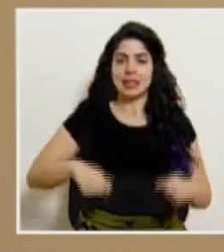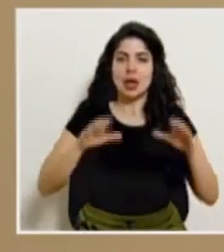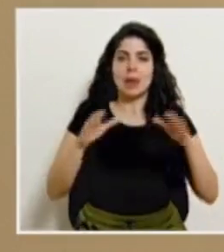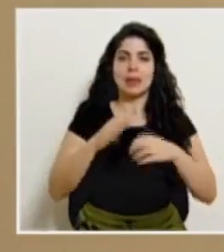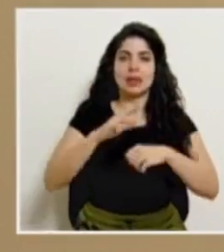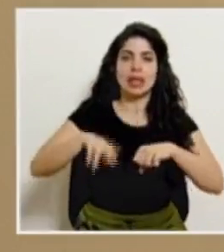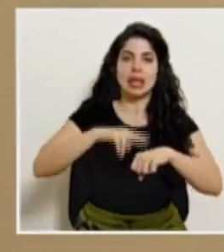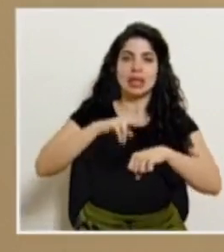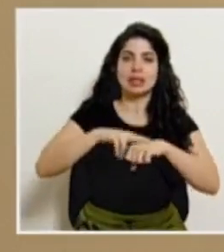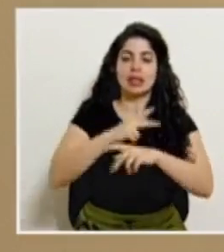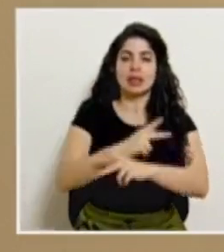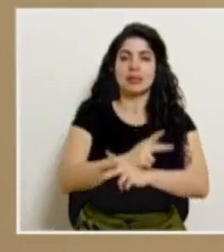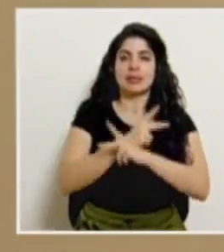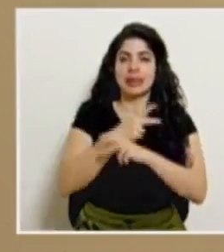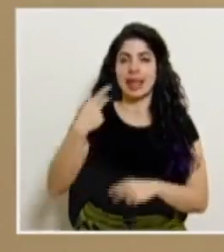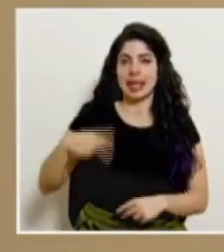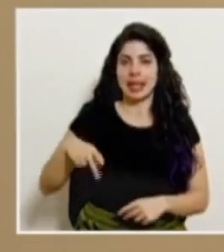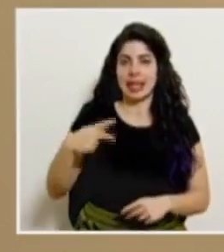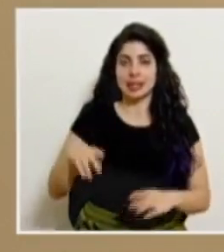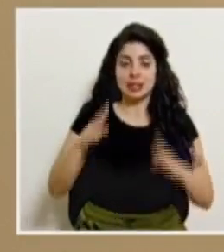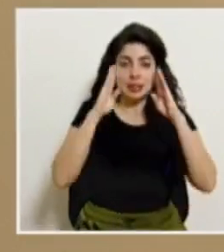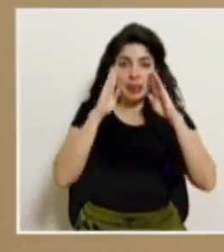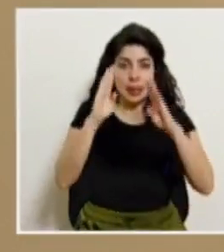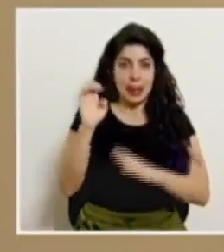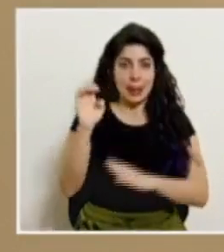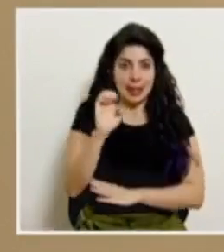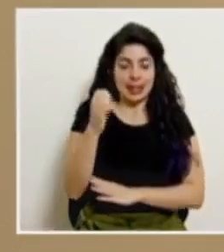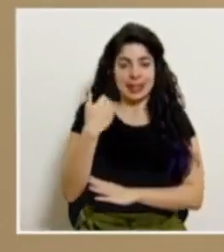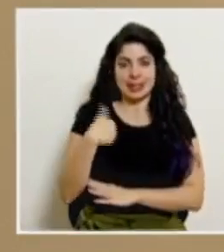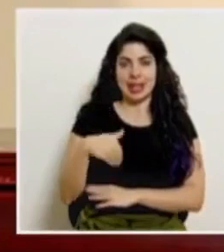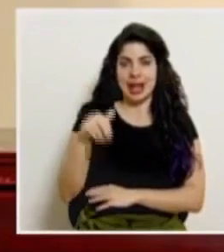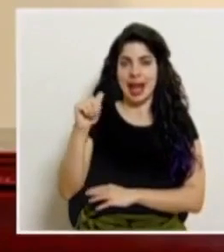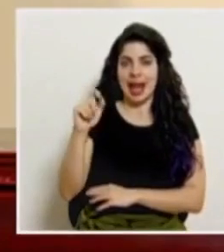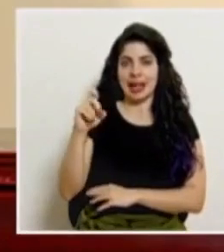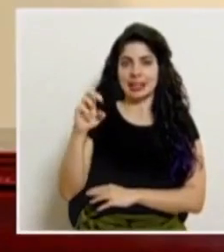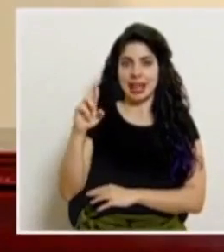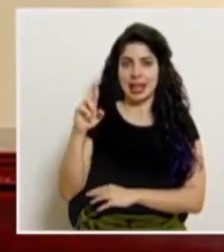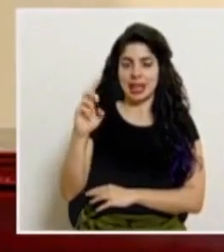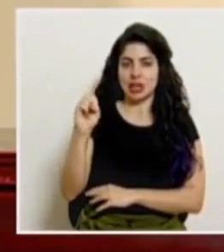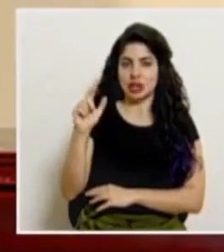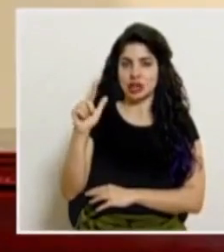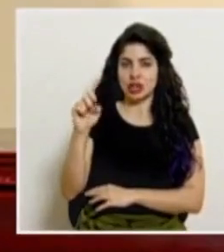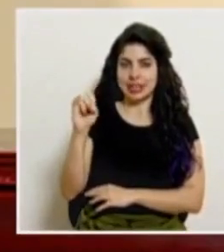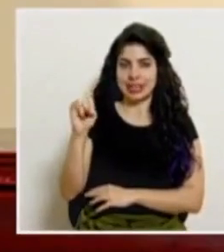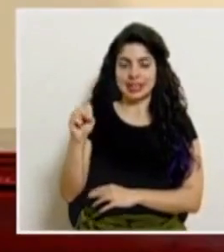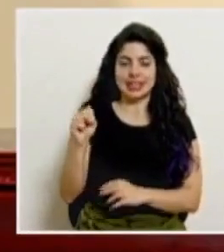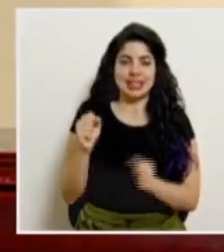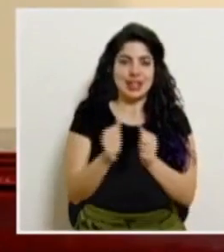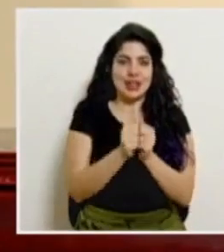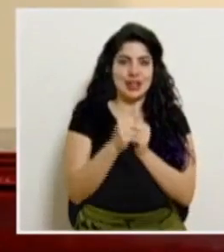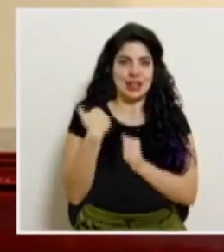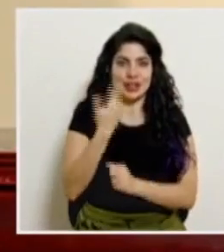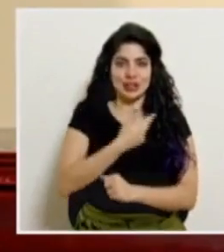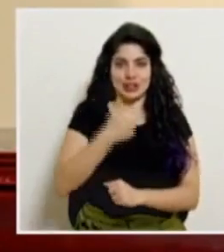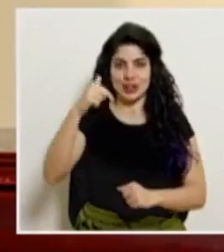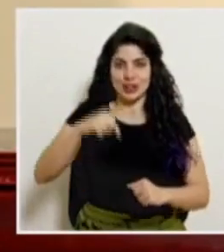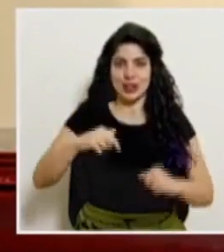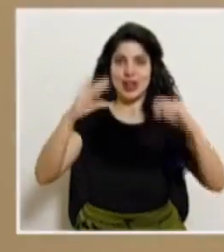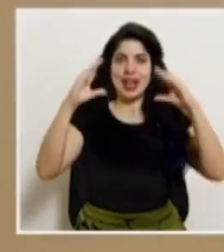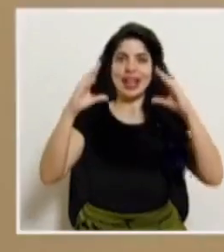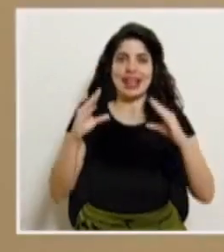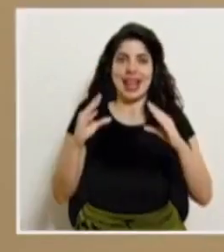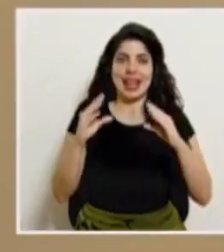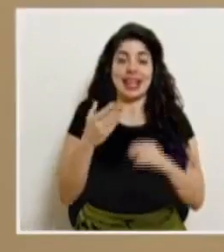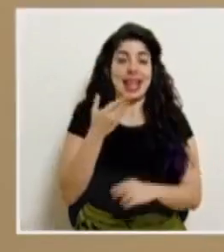Nacional de Prevención de Riesgos y Atención de Emergencias, el señor Alexander Solís, quien nos acompaña esta tarde